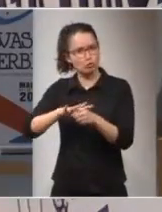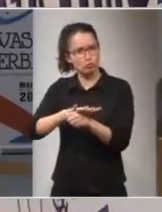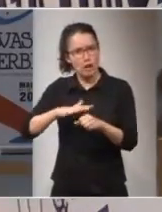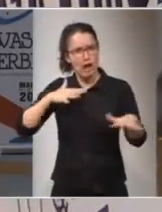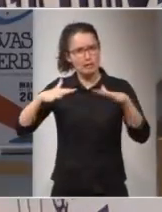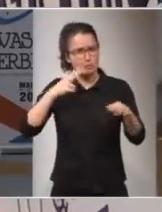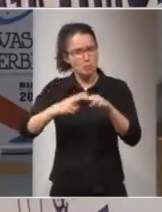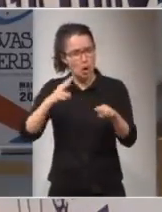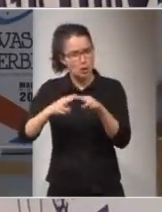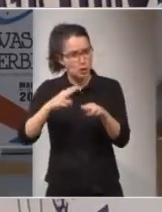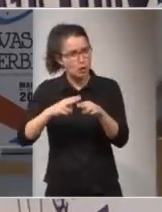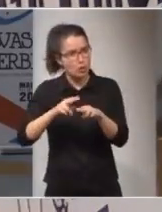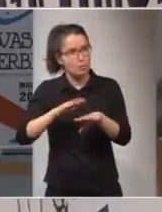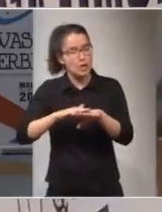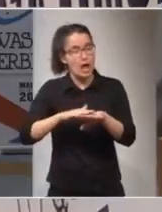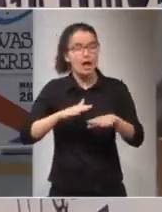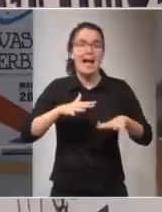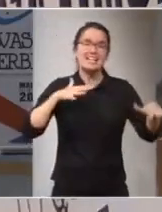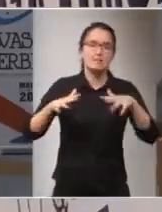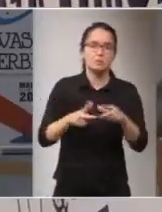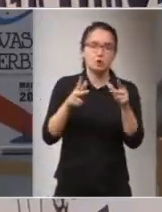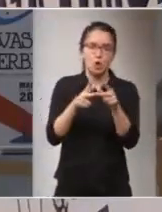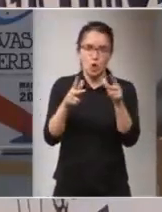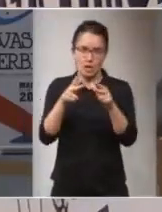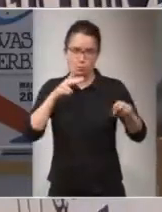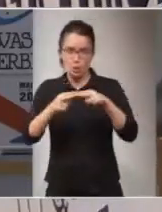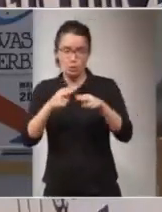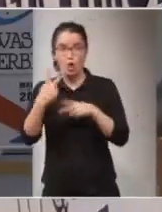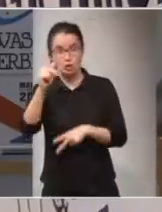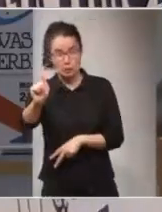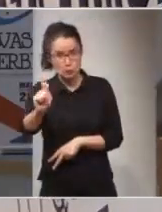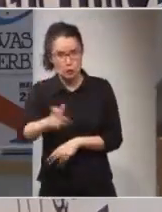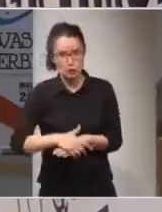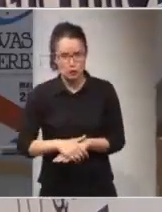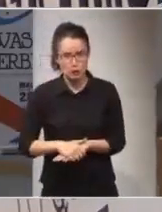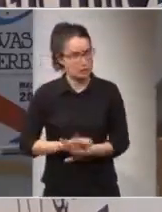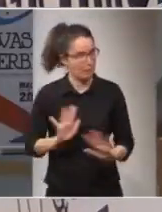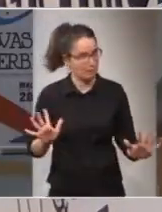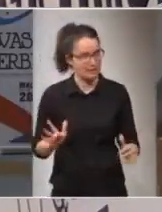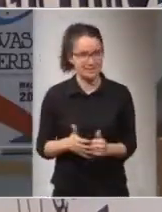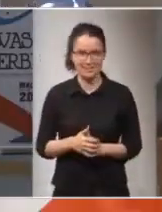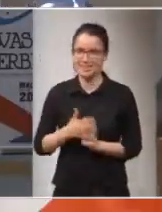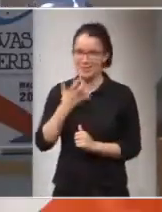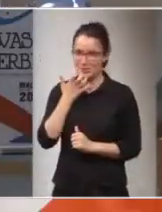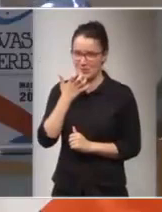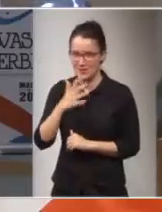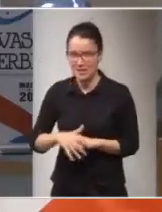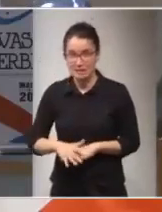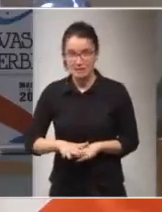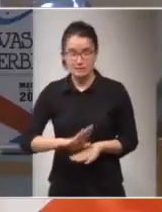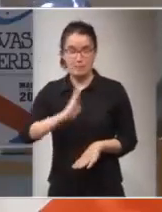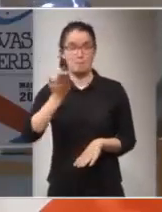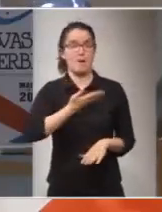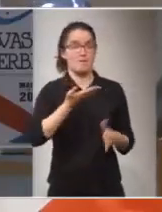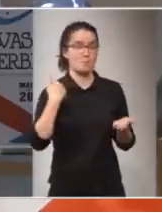político? activismo social y político y tú tienes dos minutos no broma me están penalizando por